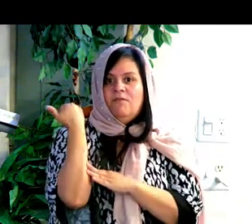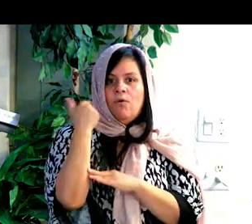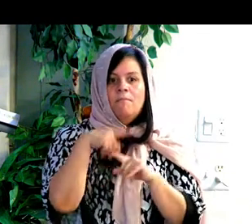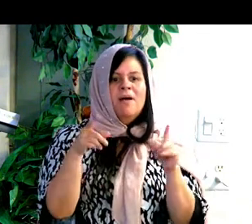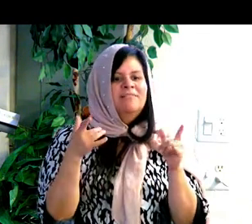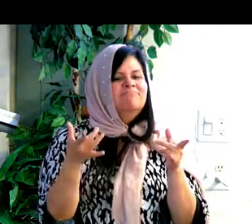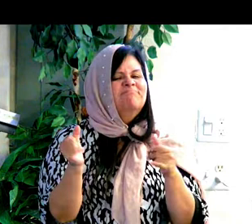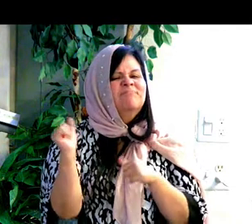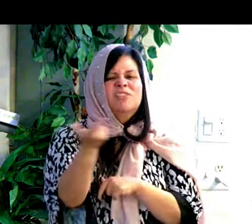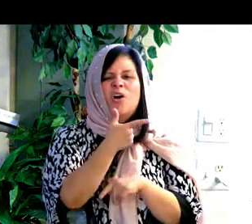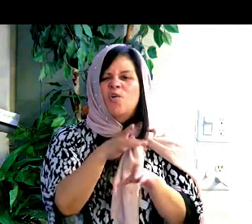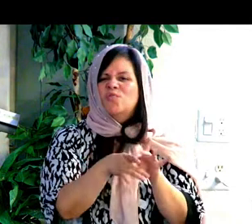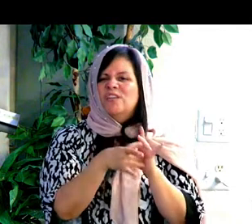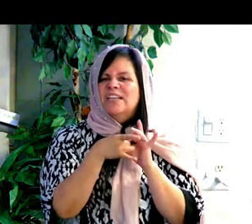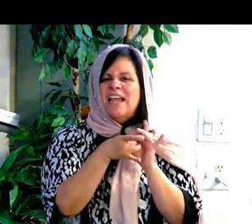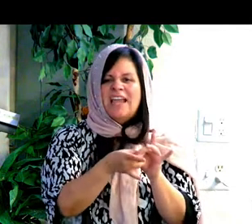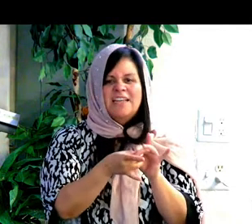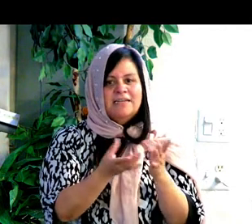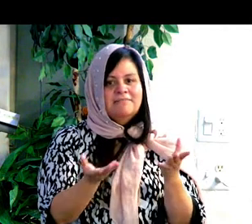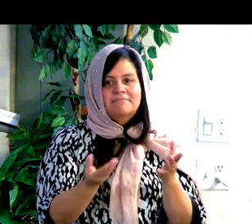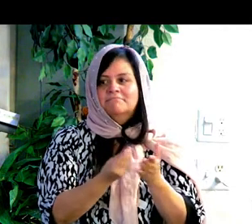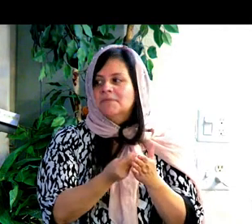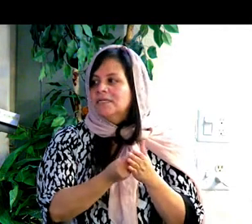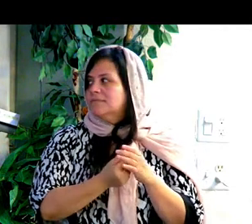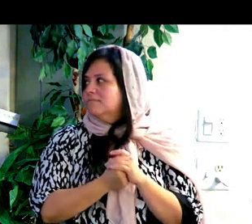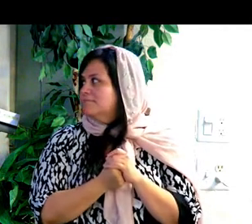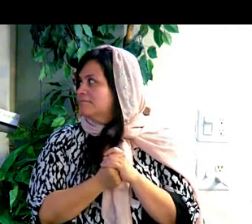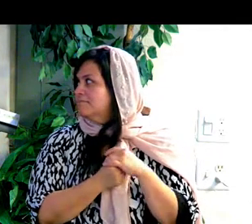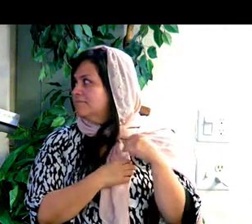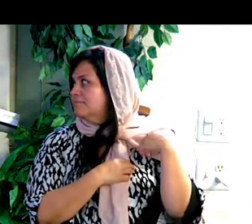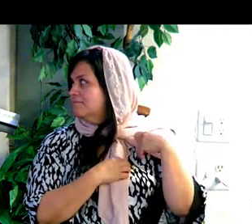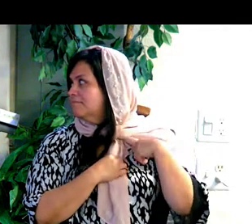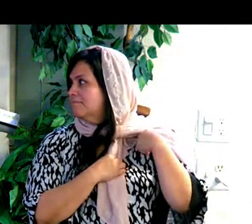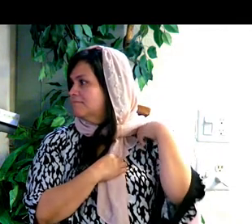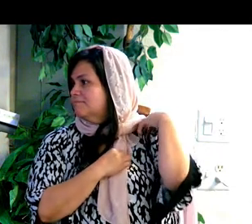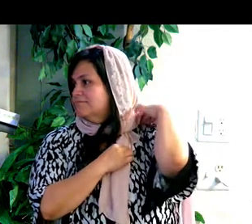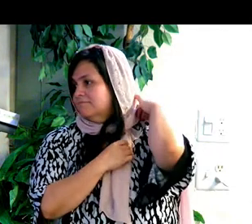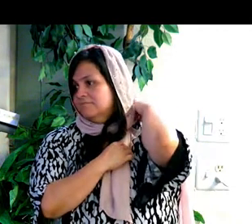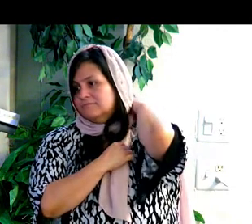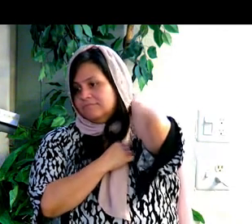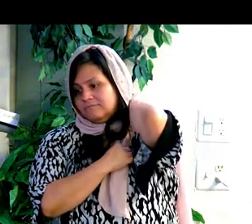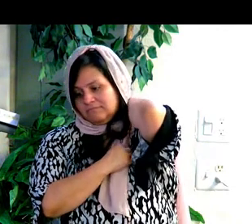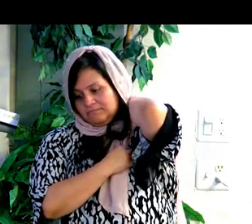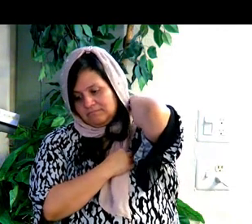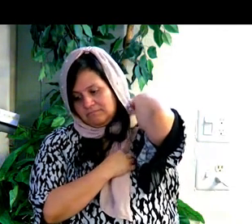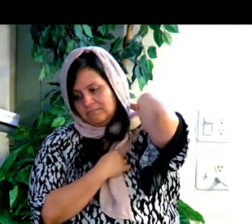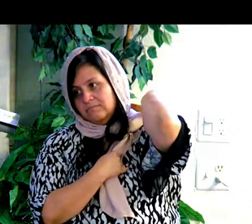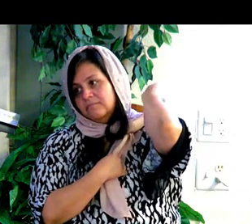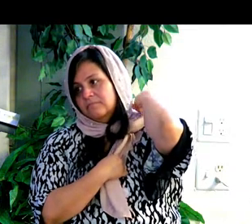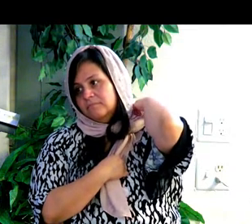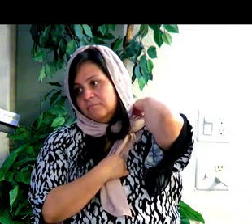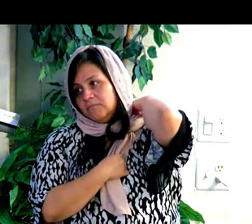Dice, dowry, I don't know what the, what's the dowry in Spanish?